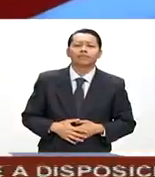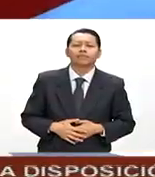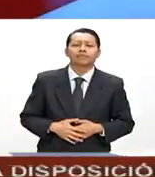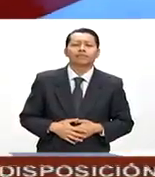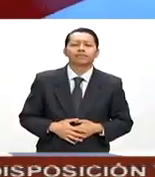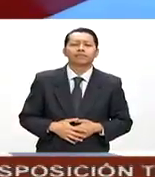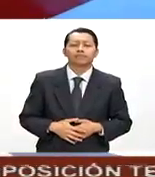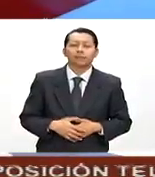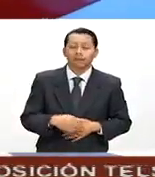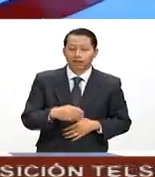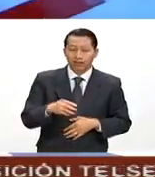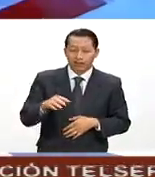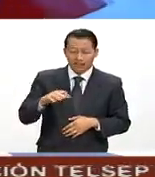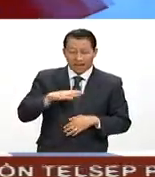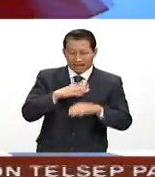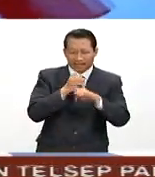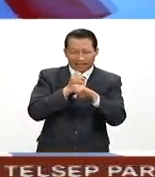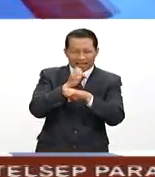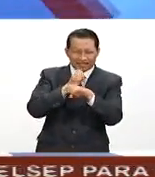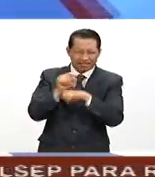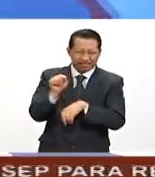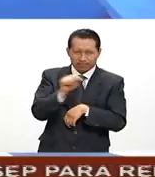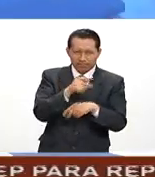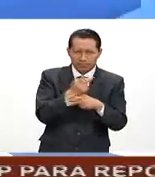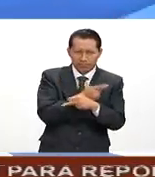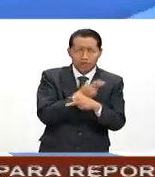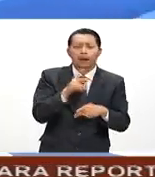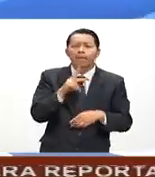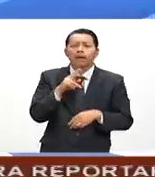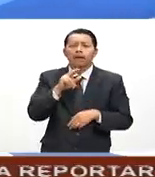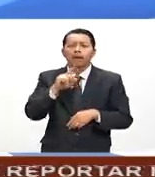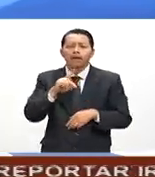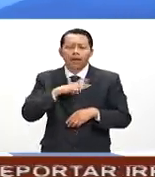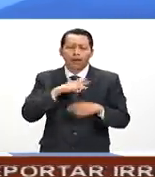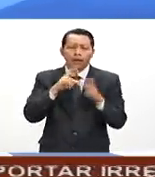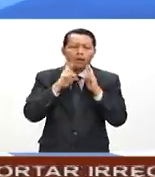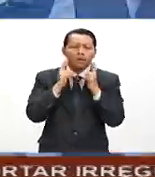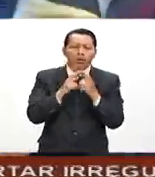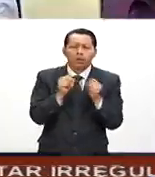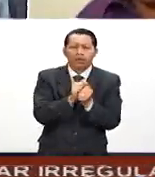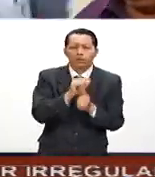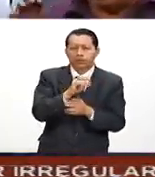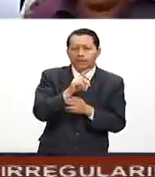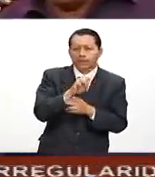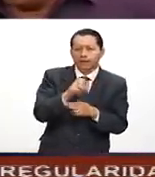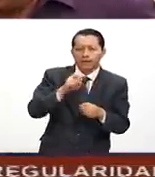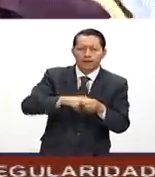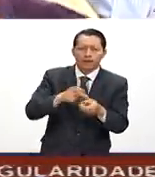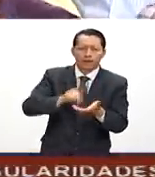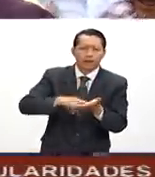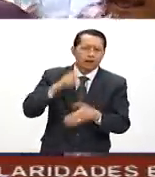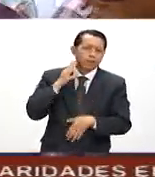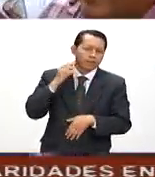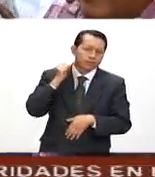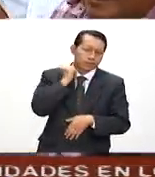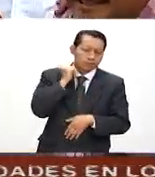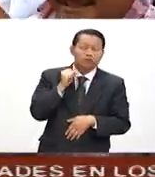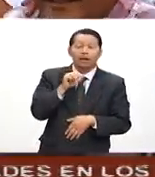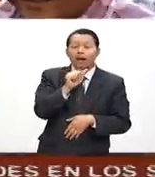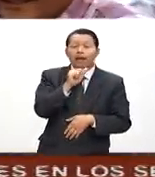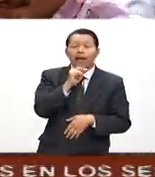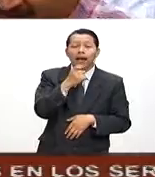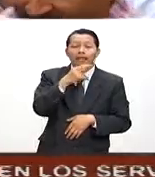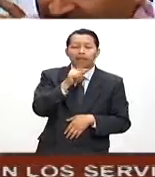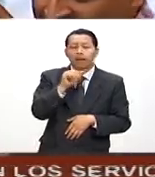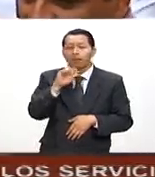Y mientras eso pasa en algunos estados de nuestro país, el PRD se reunió con integrantes de la CENTE en la Cámara de Senadores. Alejandra Barrales, dirigente